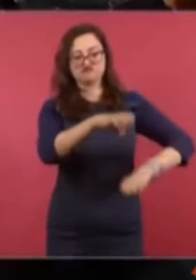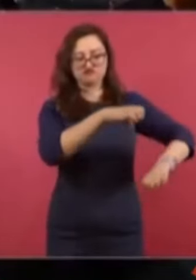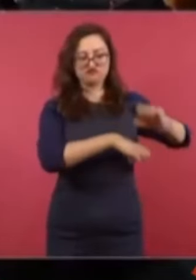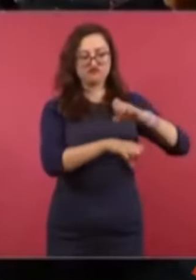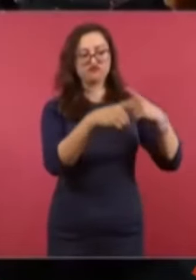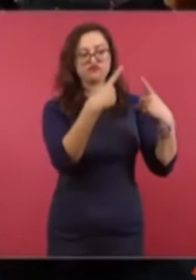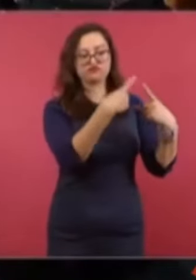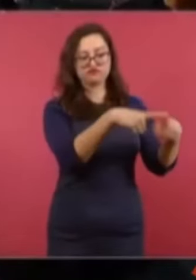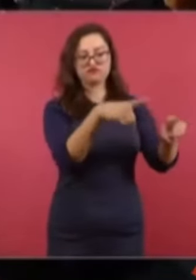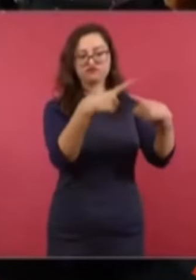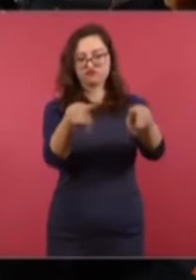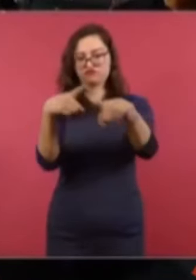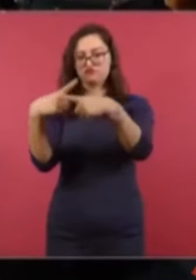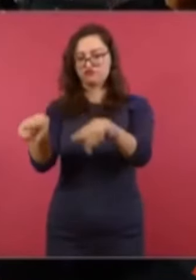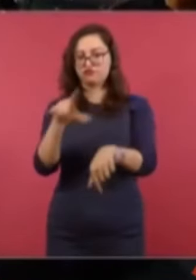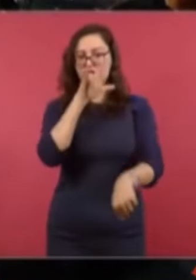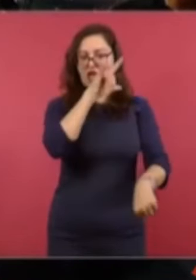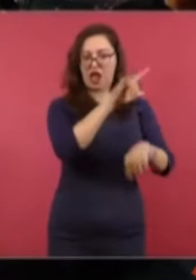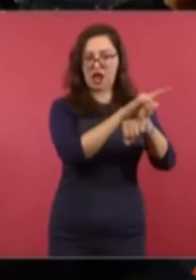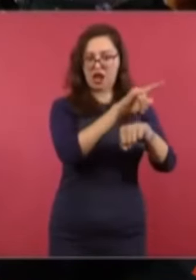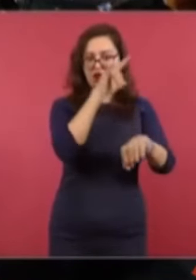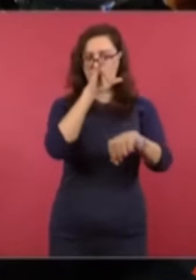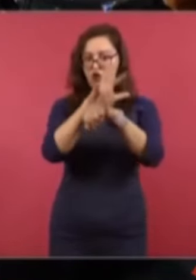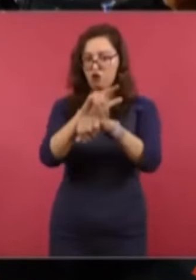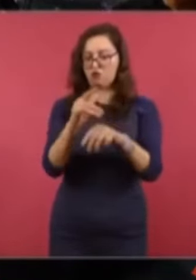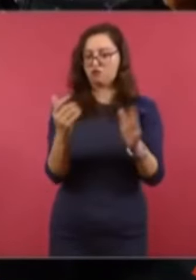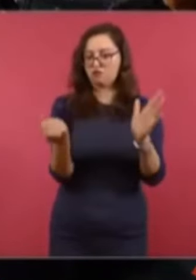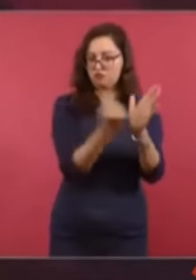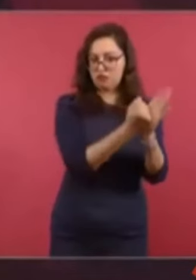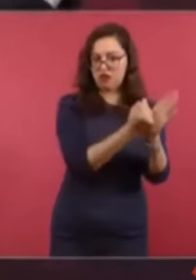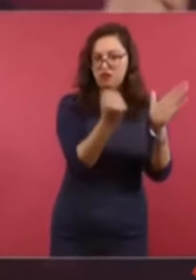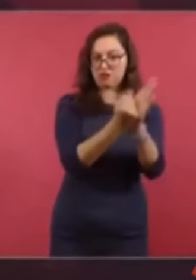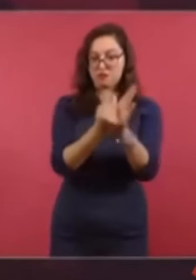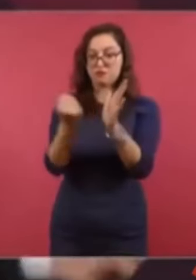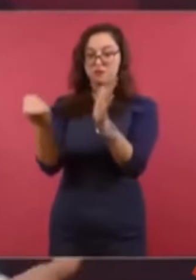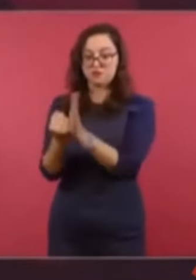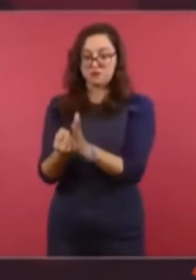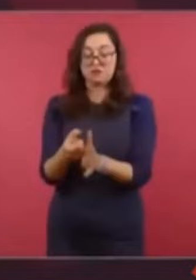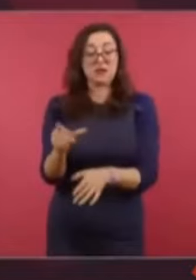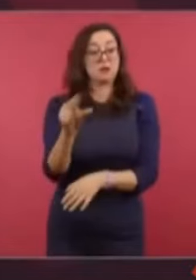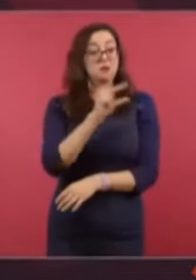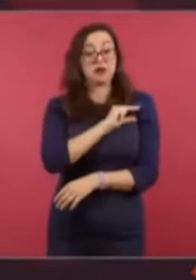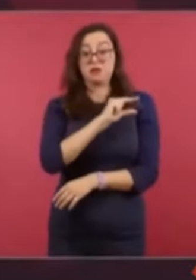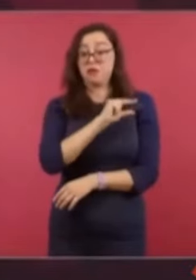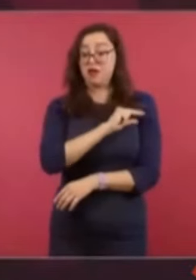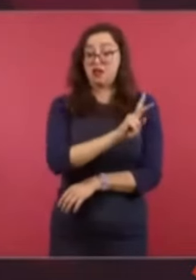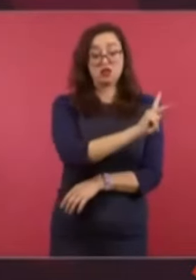de las aerolíneas, privatizadas todas,